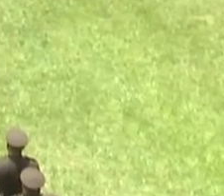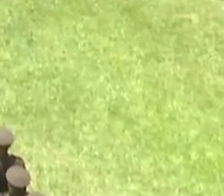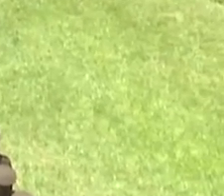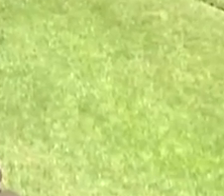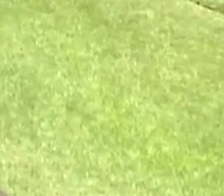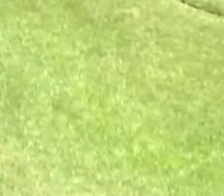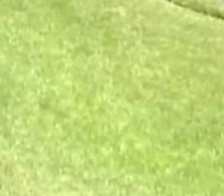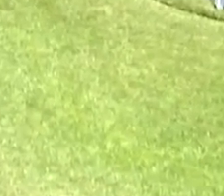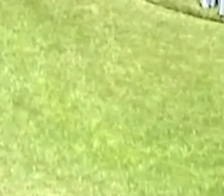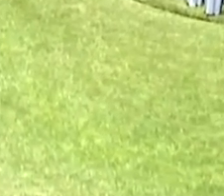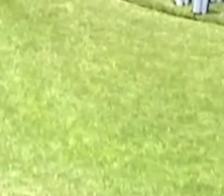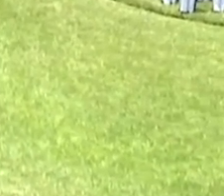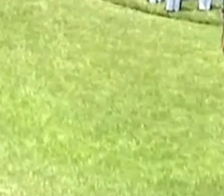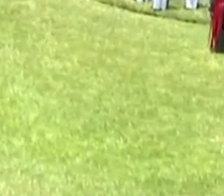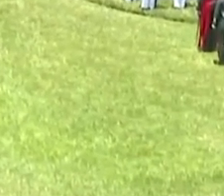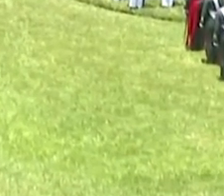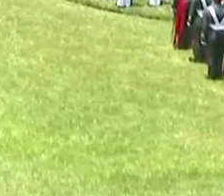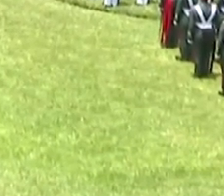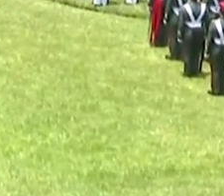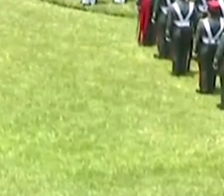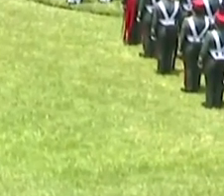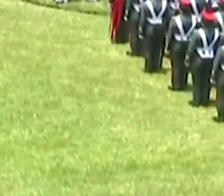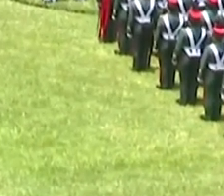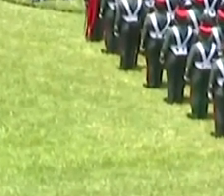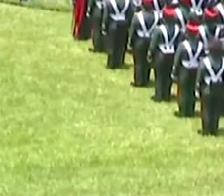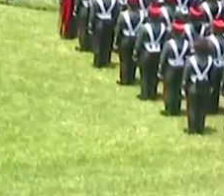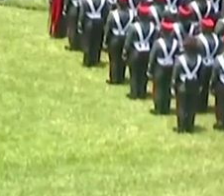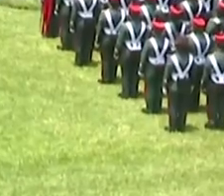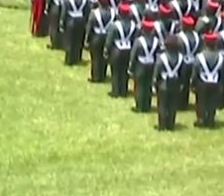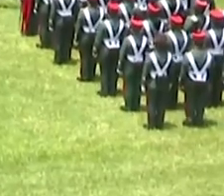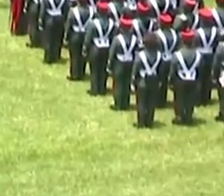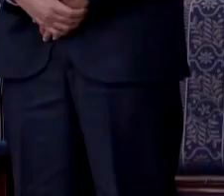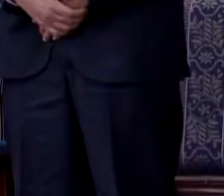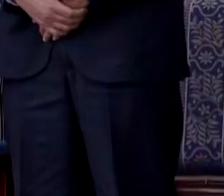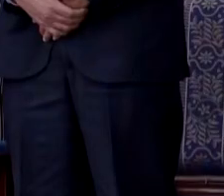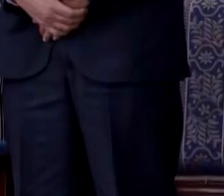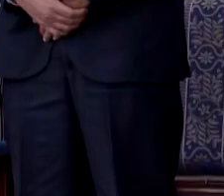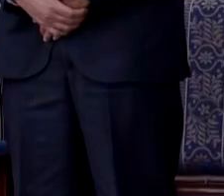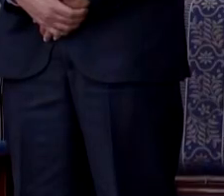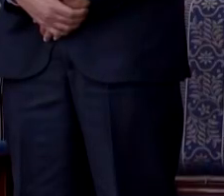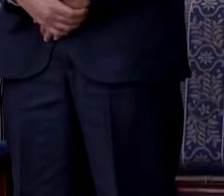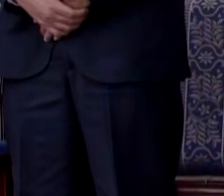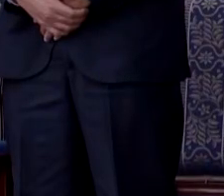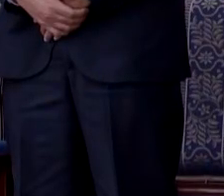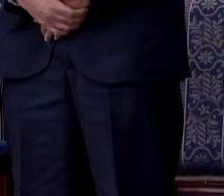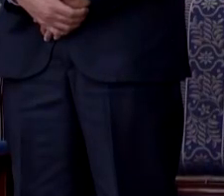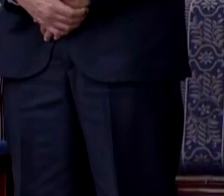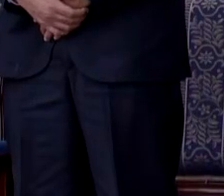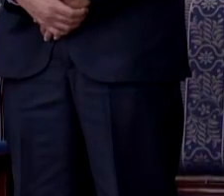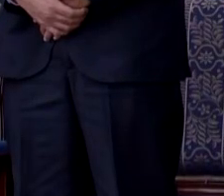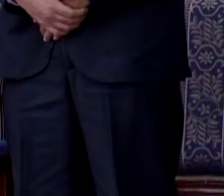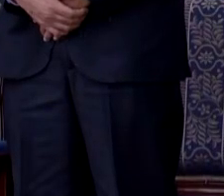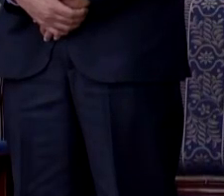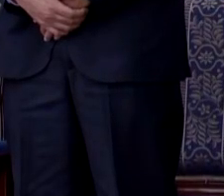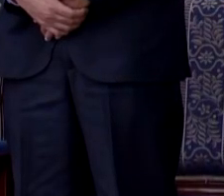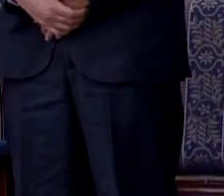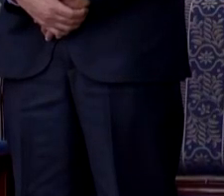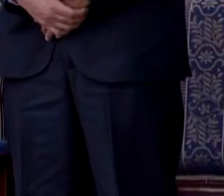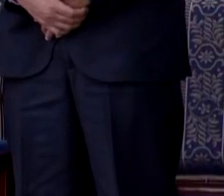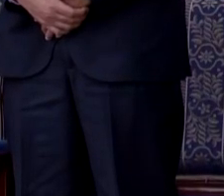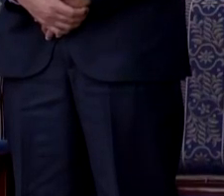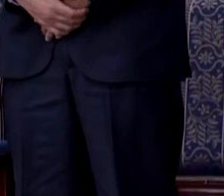El pasado 30 de junio, el presidente de la República y comandante general del Ejército, Bernardo Arevalo, junto a la